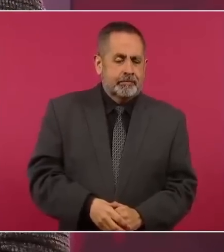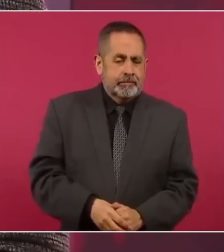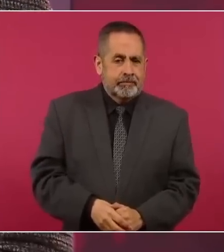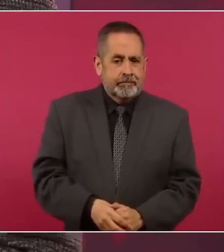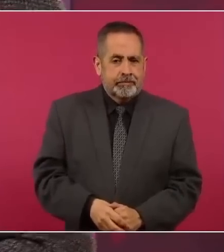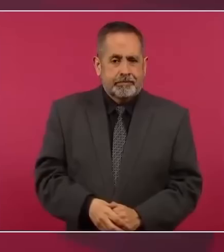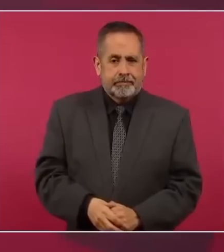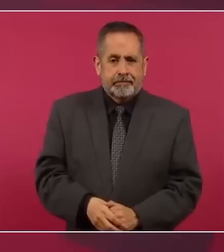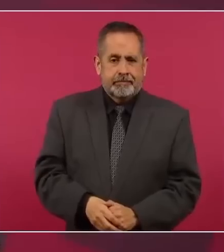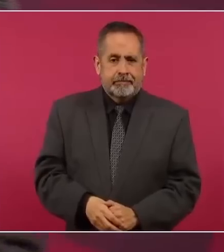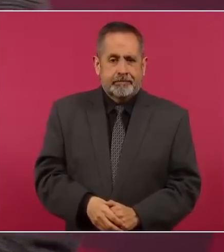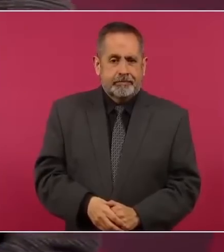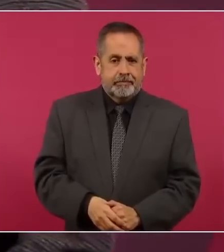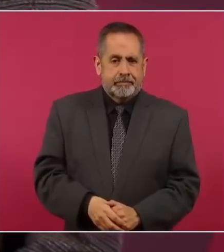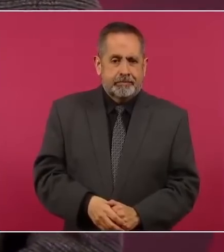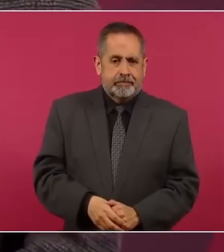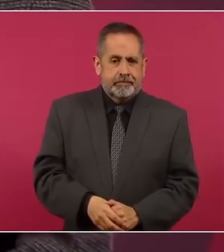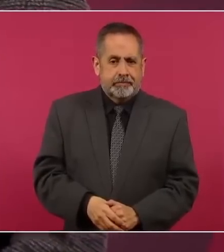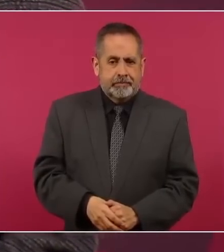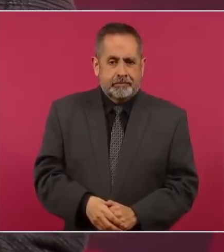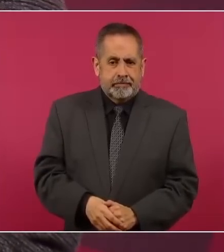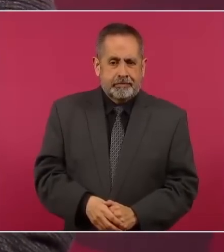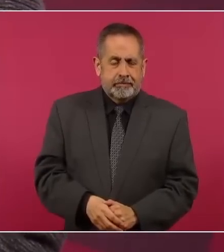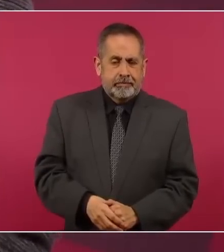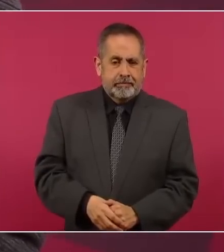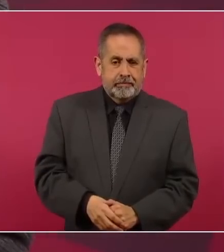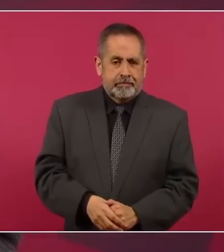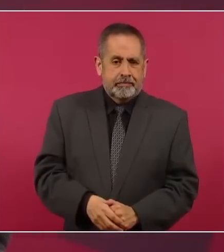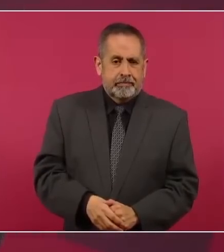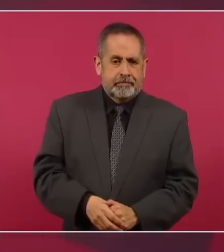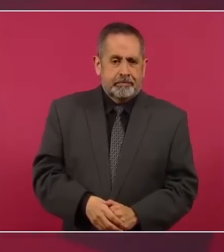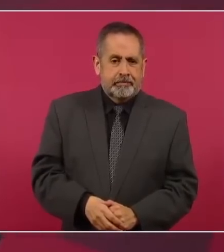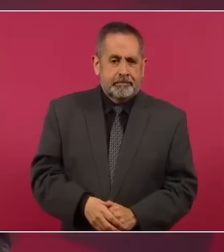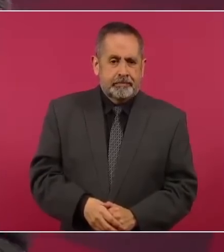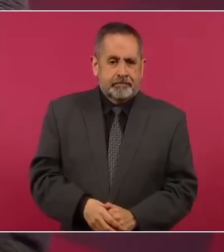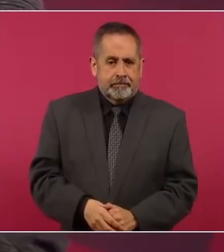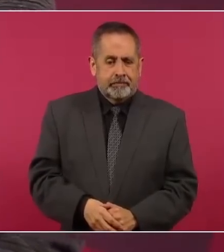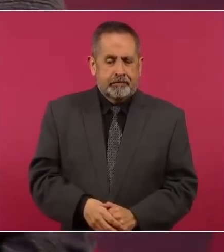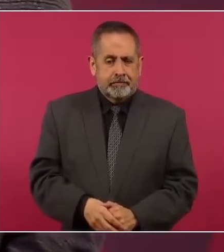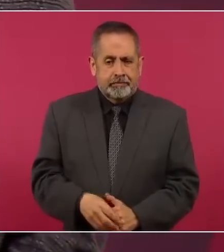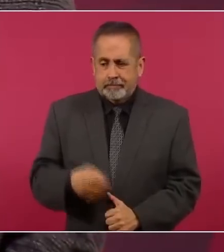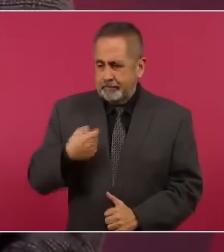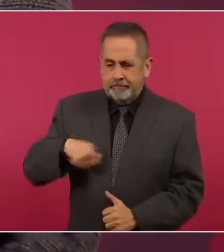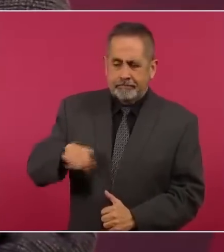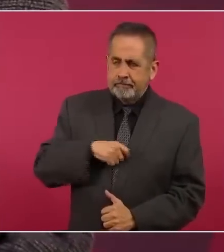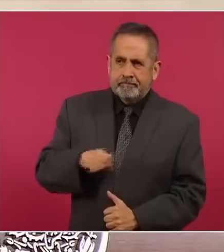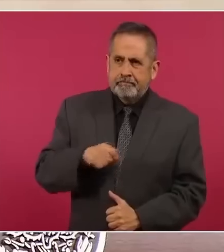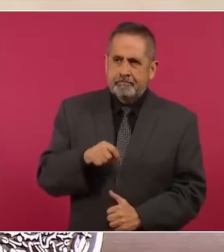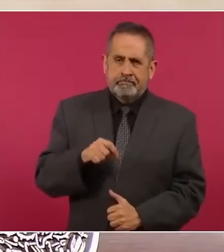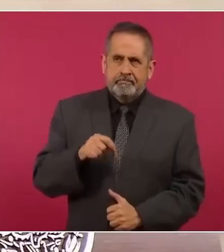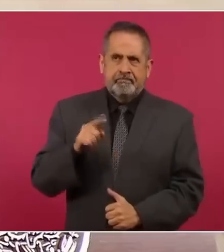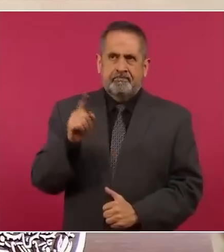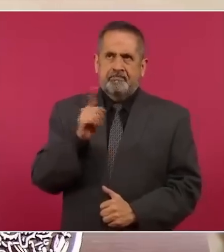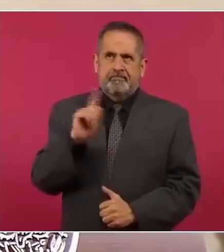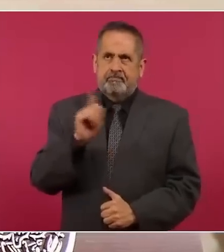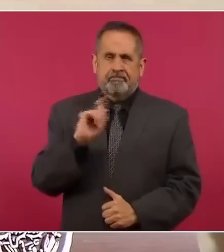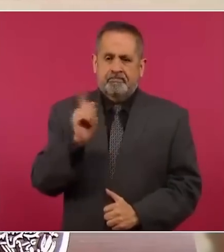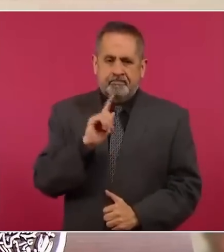vamos a